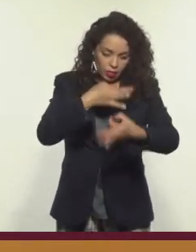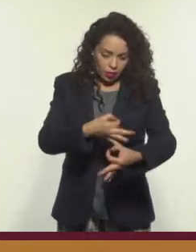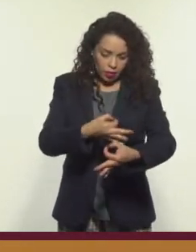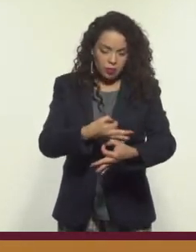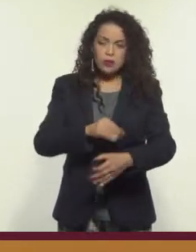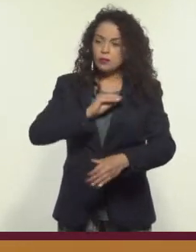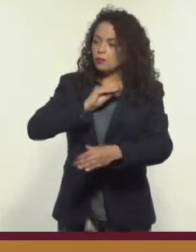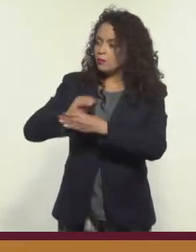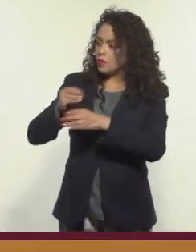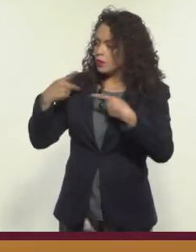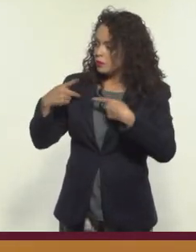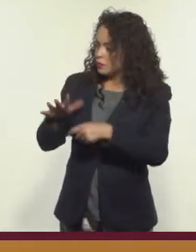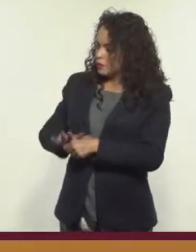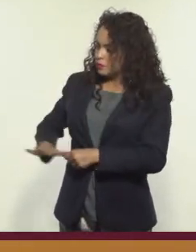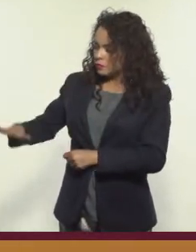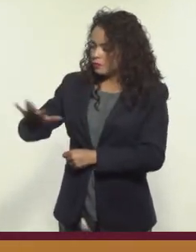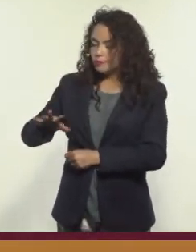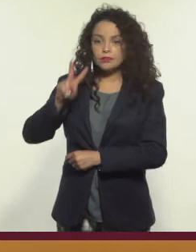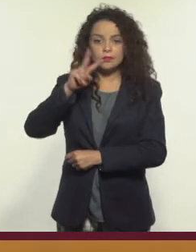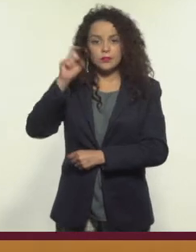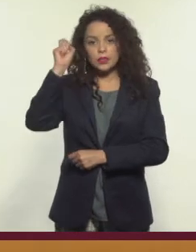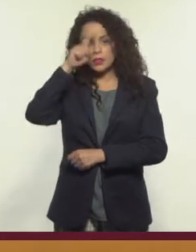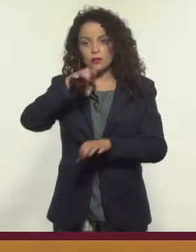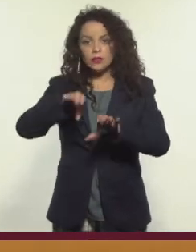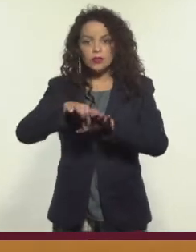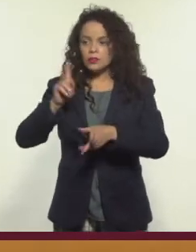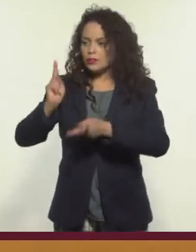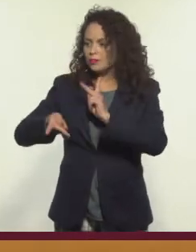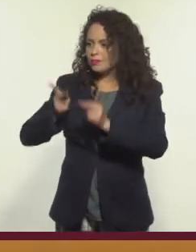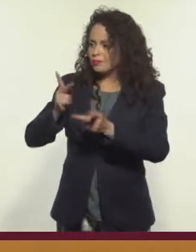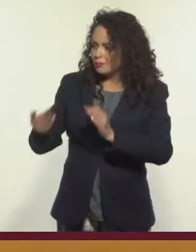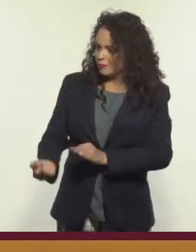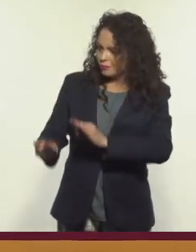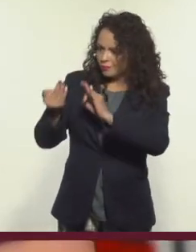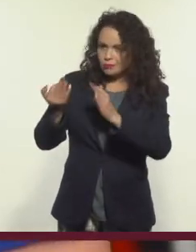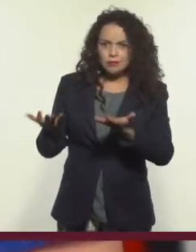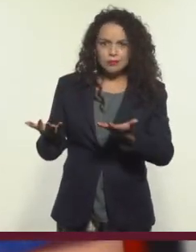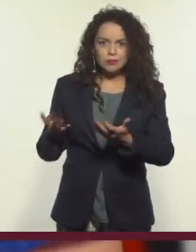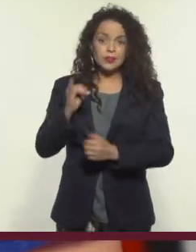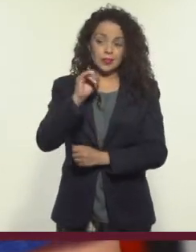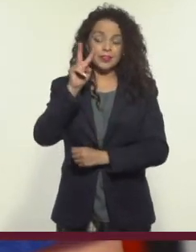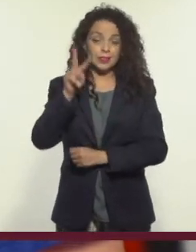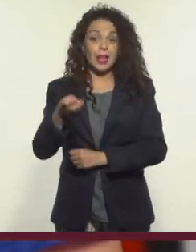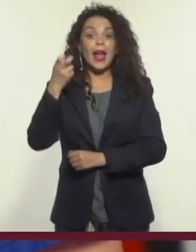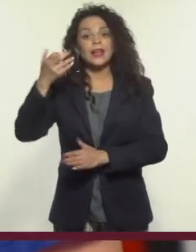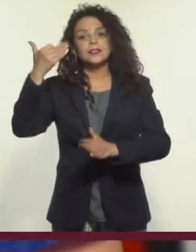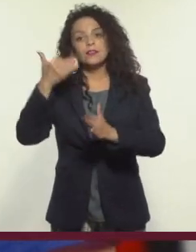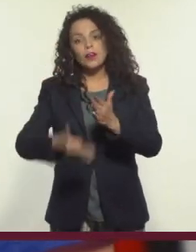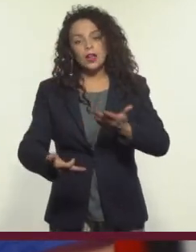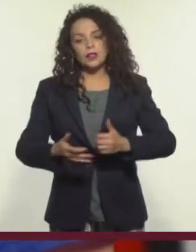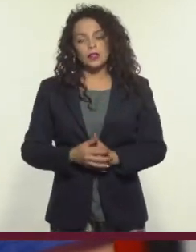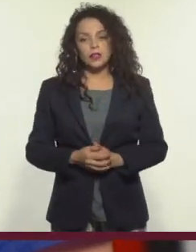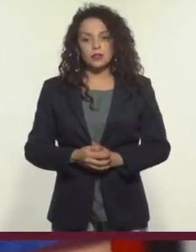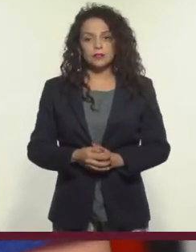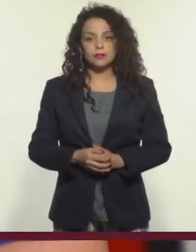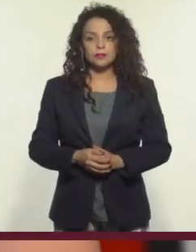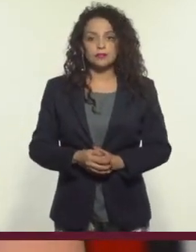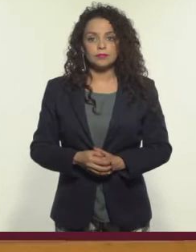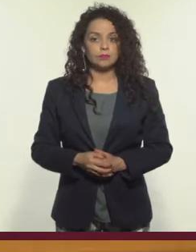personas que tenemos al lado y dificulta la comunicación interpersonal. ¡Exacto! ¡Eso es lo que falta!